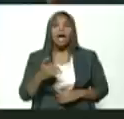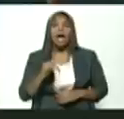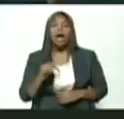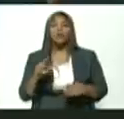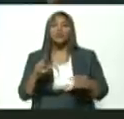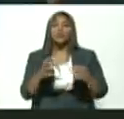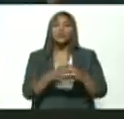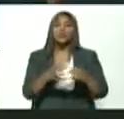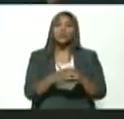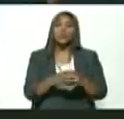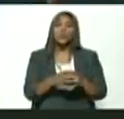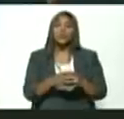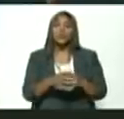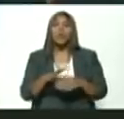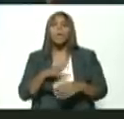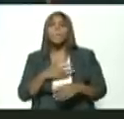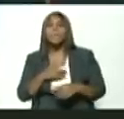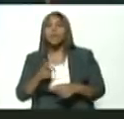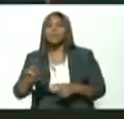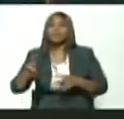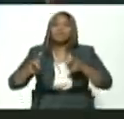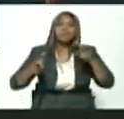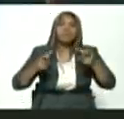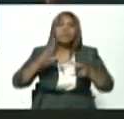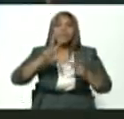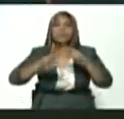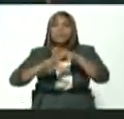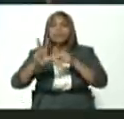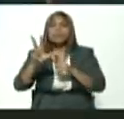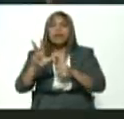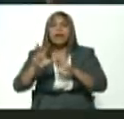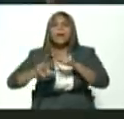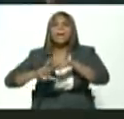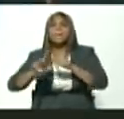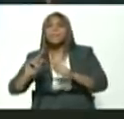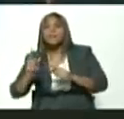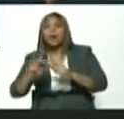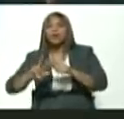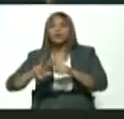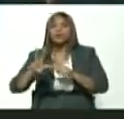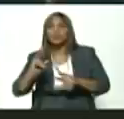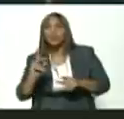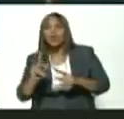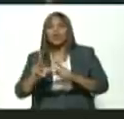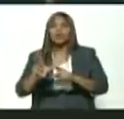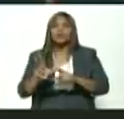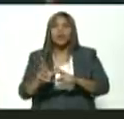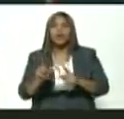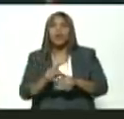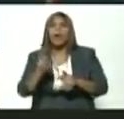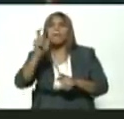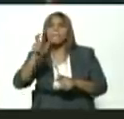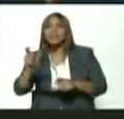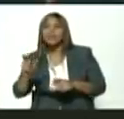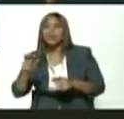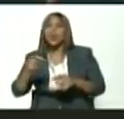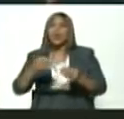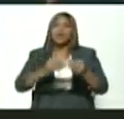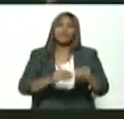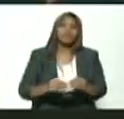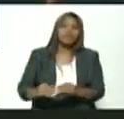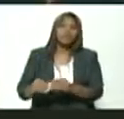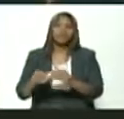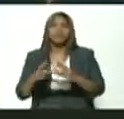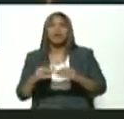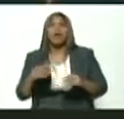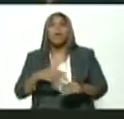de gestión que articule los tres sectores de la producción primario secundario y terciario esto para garantizar el compromiso